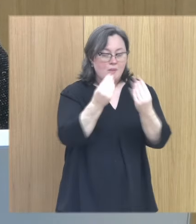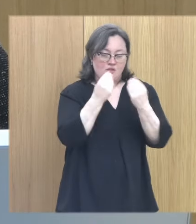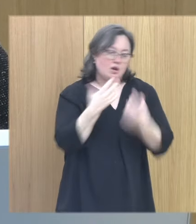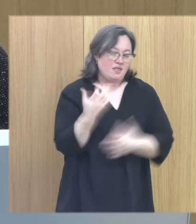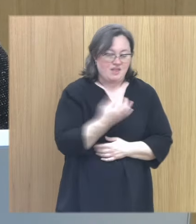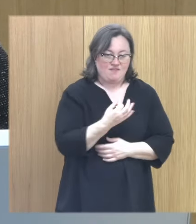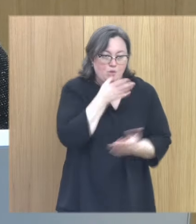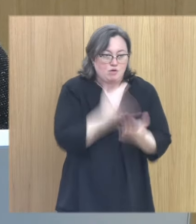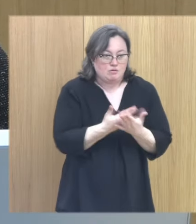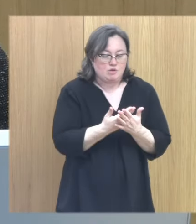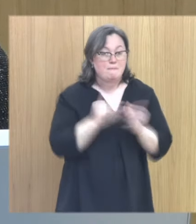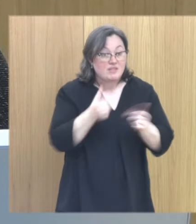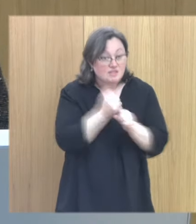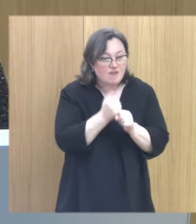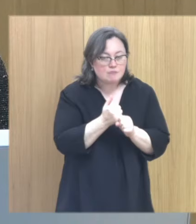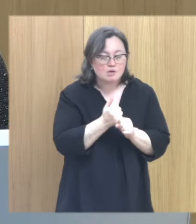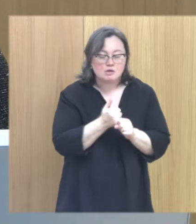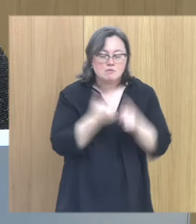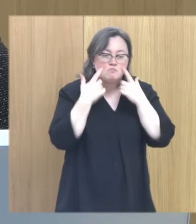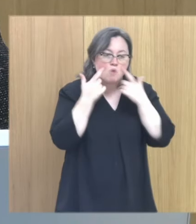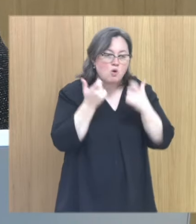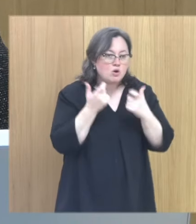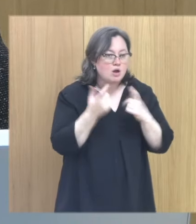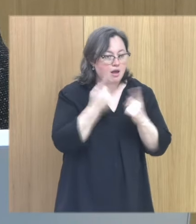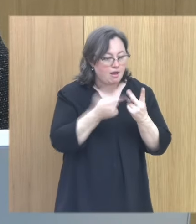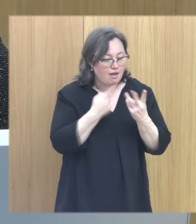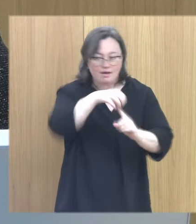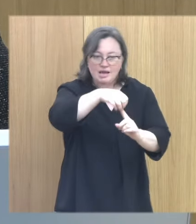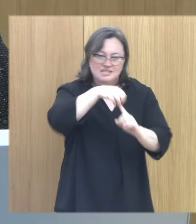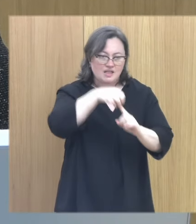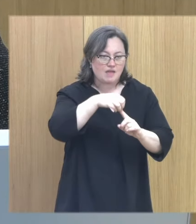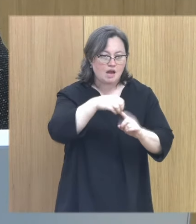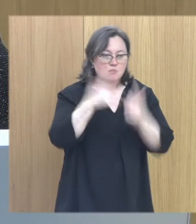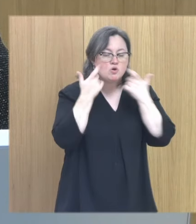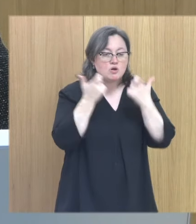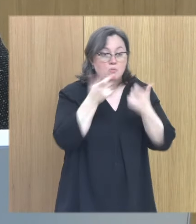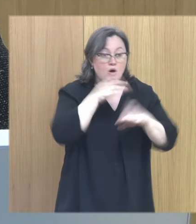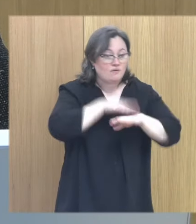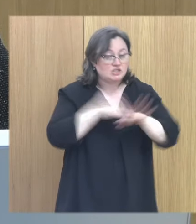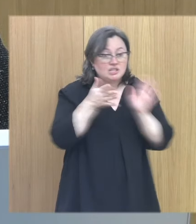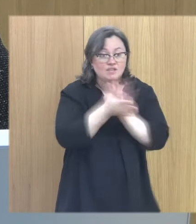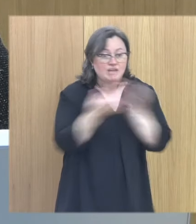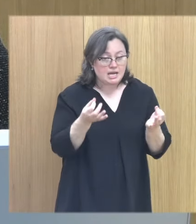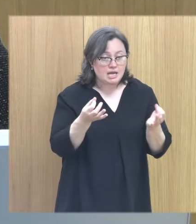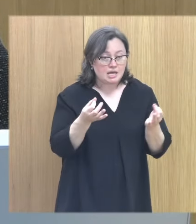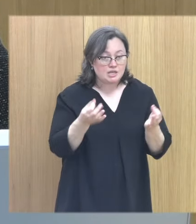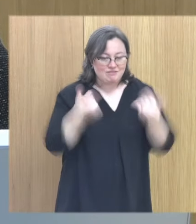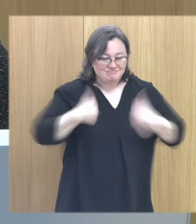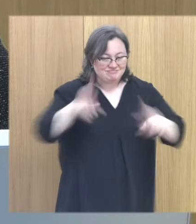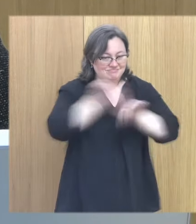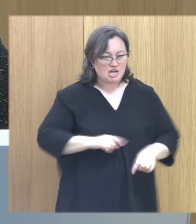me explicara cuando empecé a trabajar porque son absolutamente claves por un motivo muy básico y es que no se pueden simular,